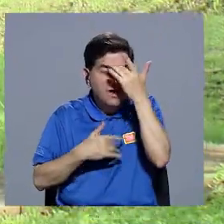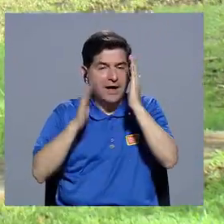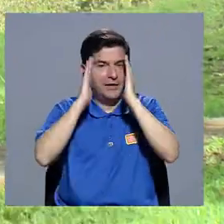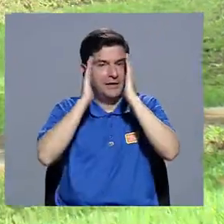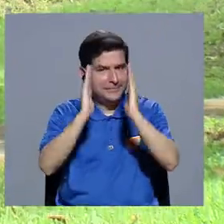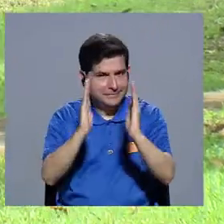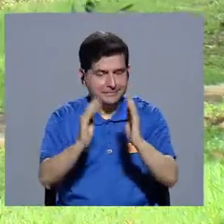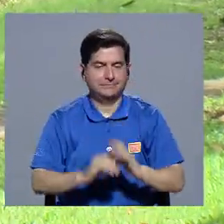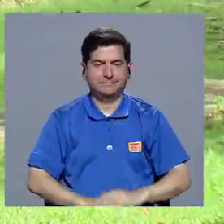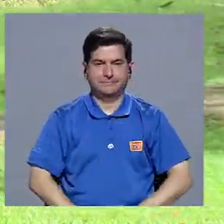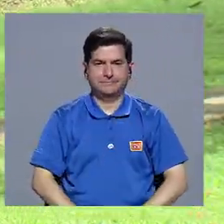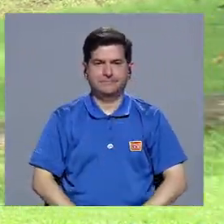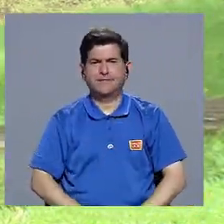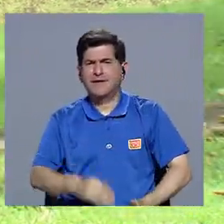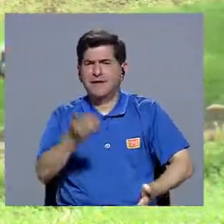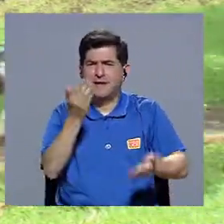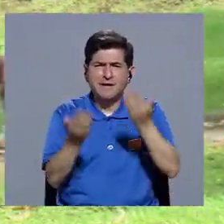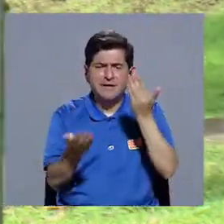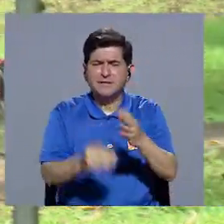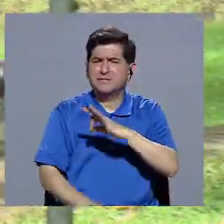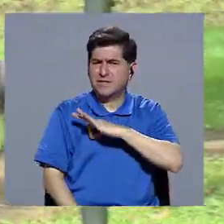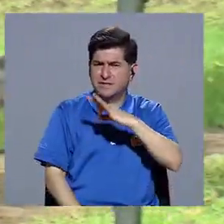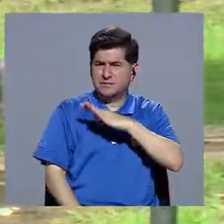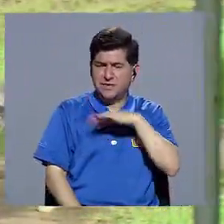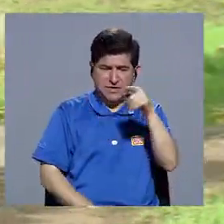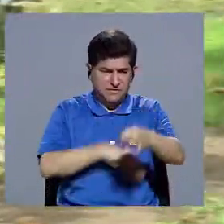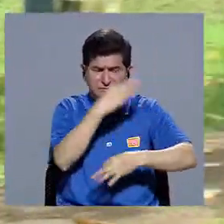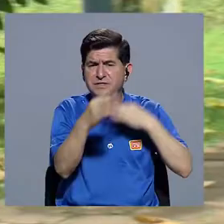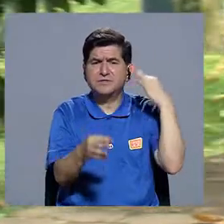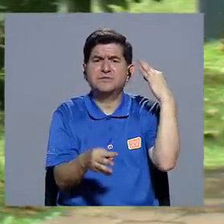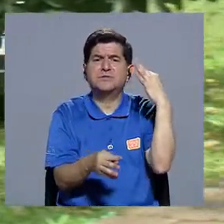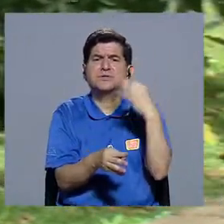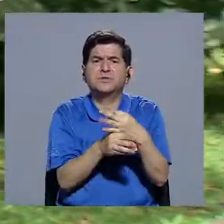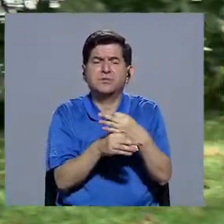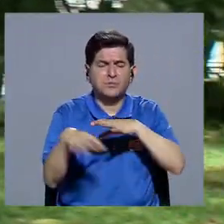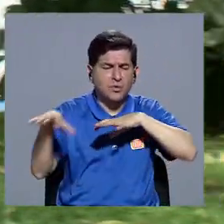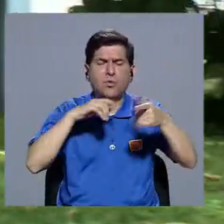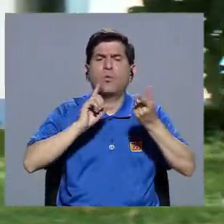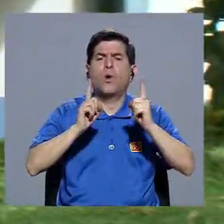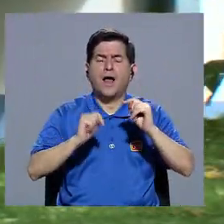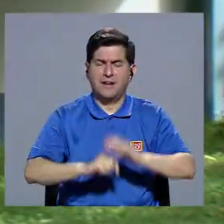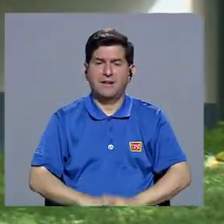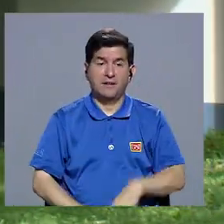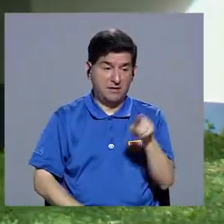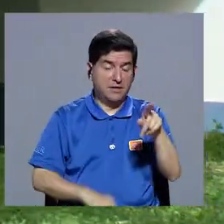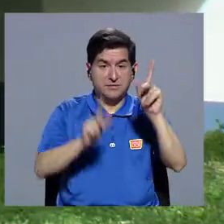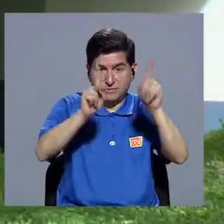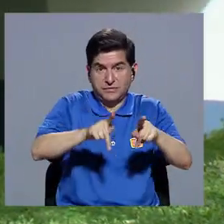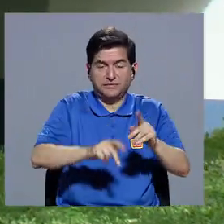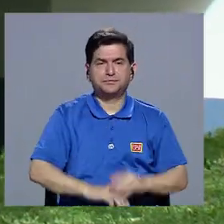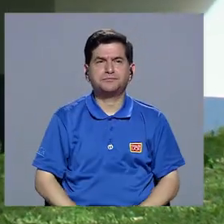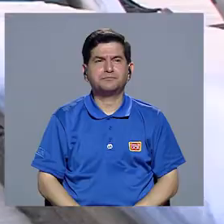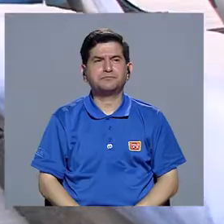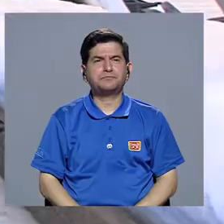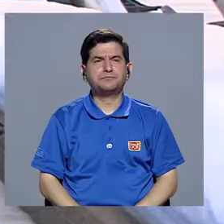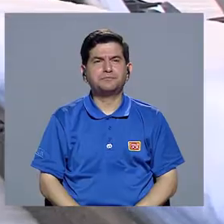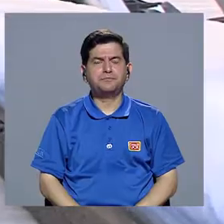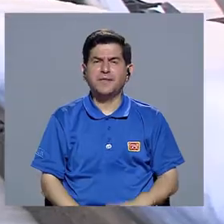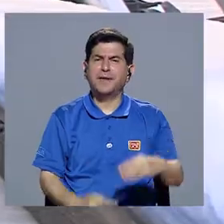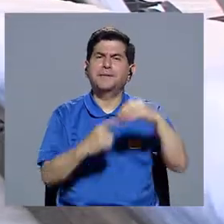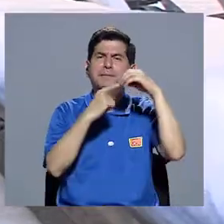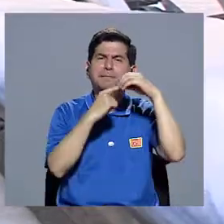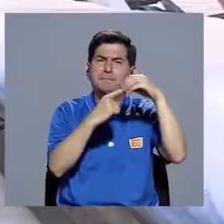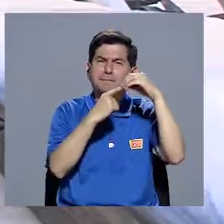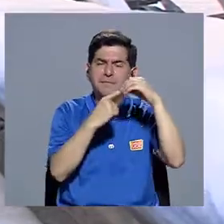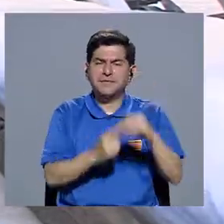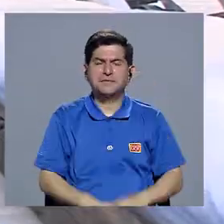crónicas. ¿Cuáles serían, tal vez, algunos de los beneficios de este tipo de ejercicio para estas personas? Más que todo, correcto, más que